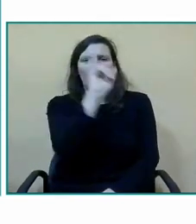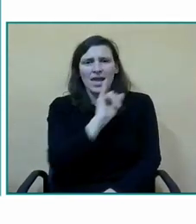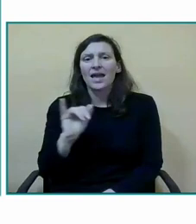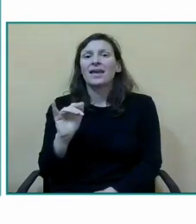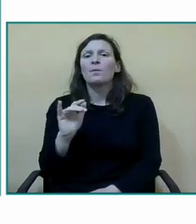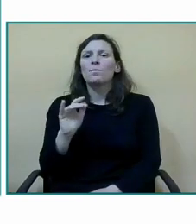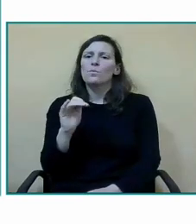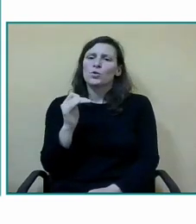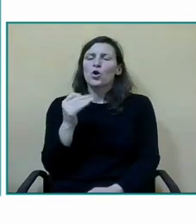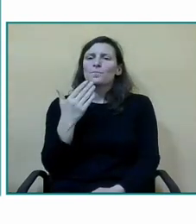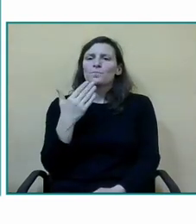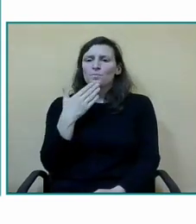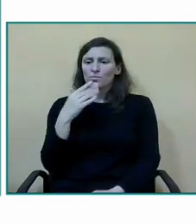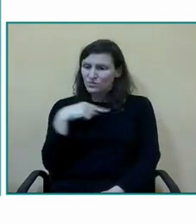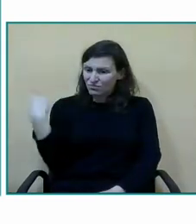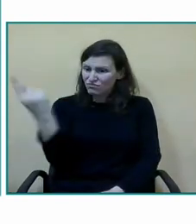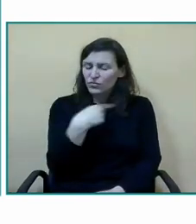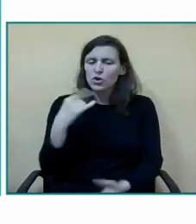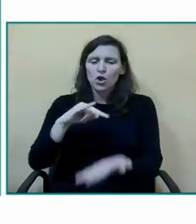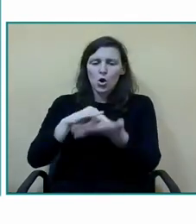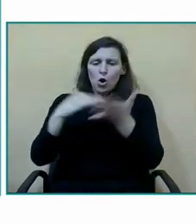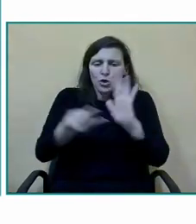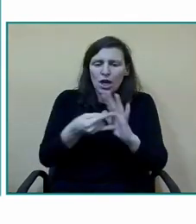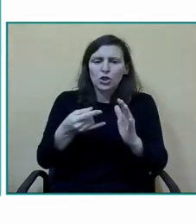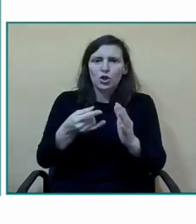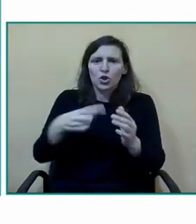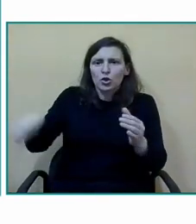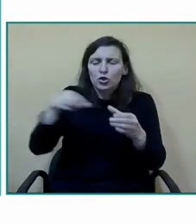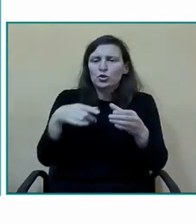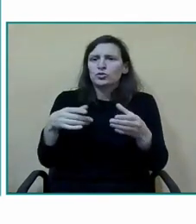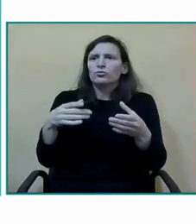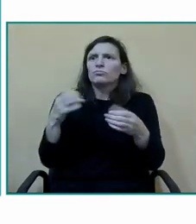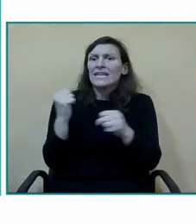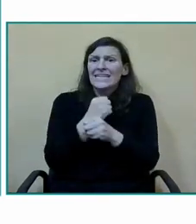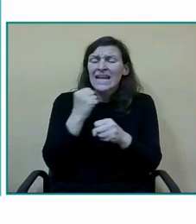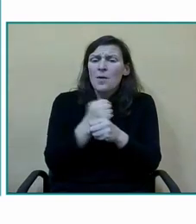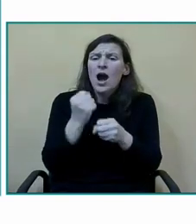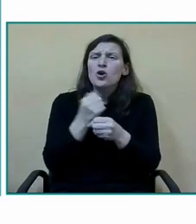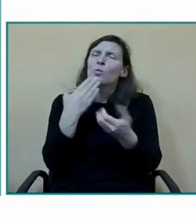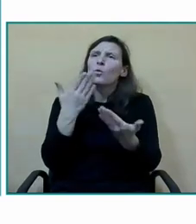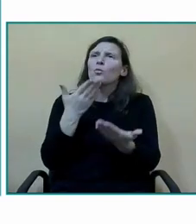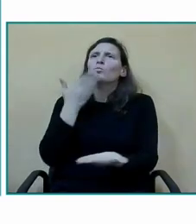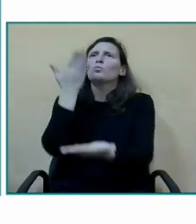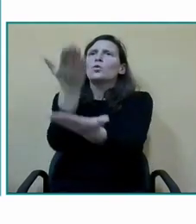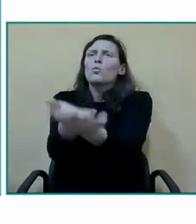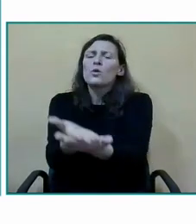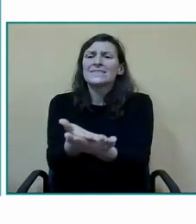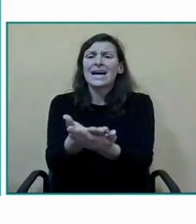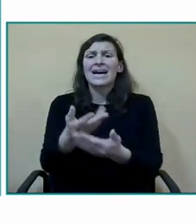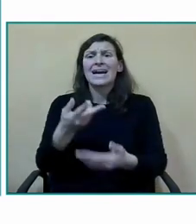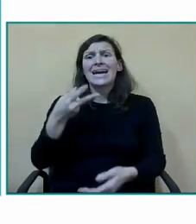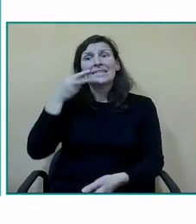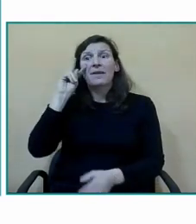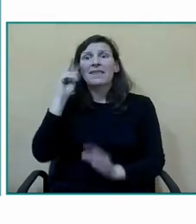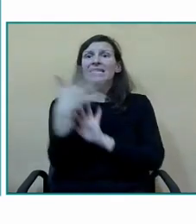centros de la comunidad de Madrid así lo tienen pero esa propuesta de la importancia de la figura del asesor de lengua de